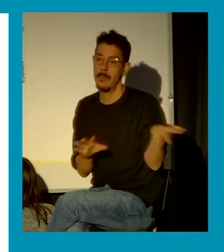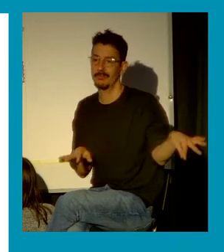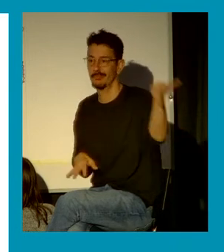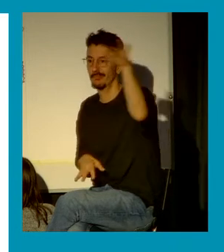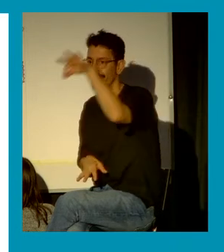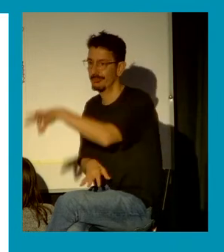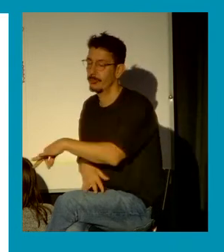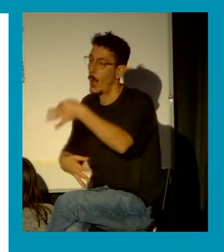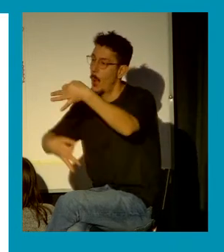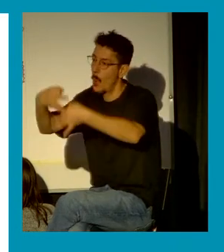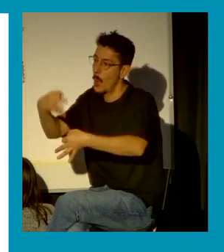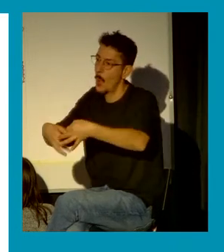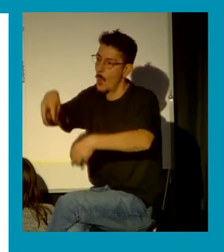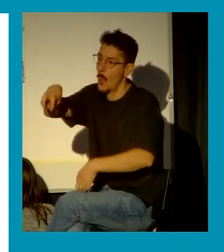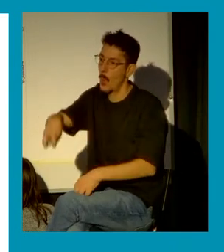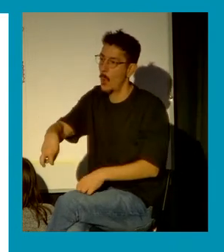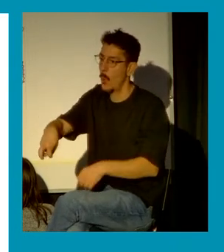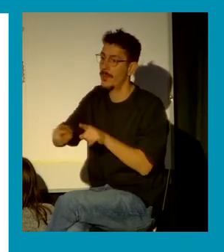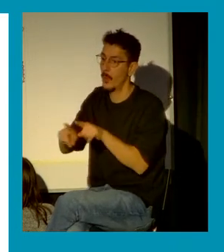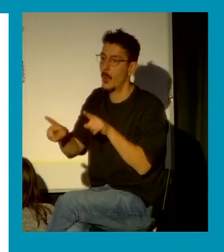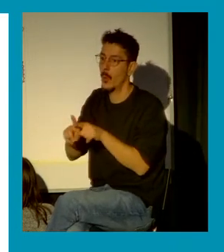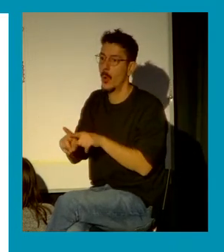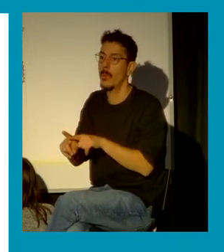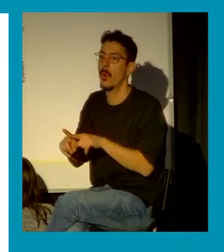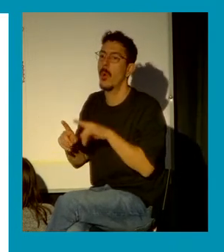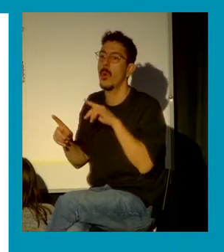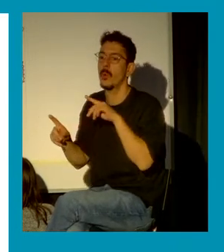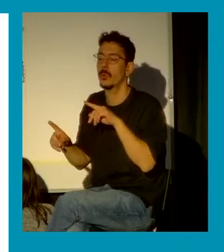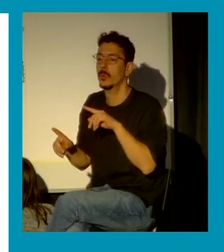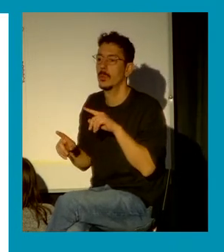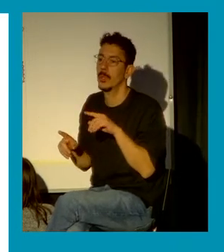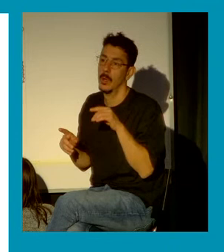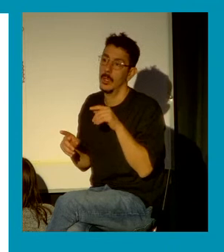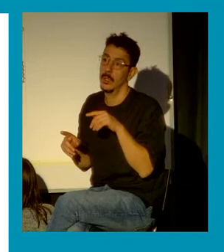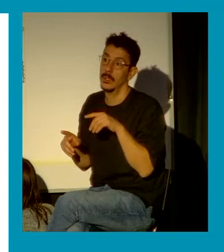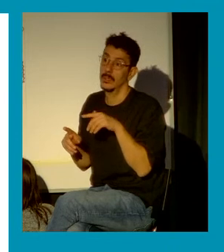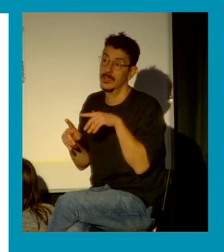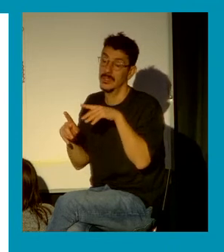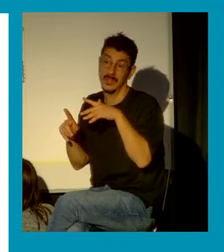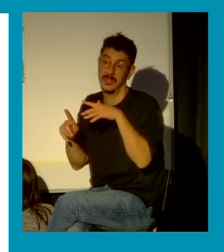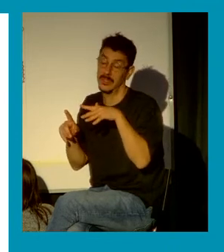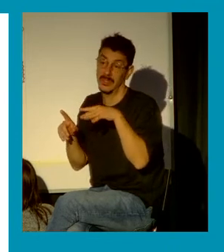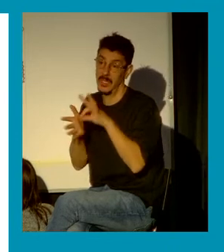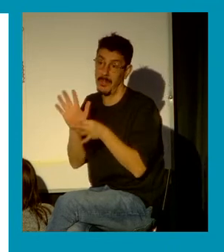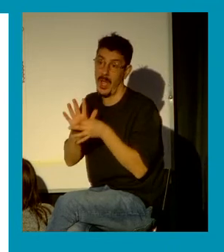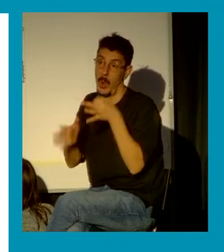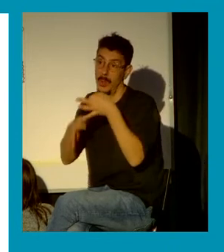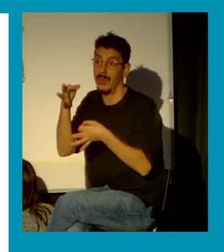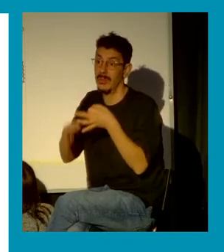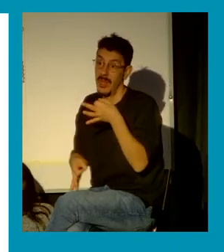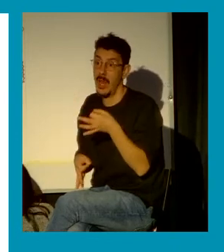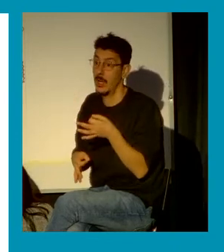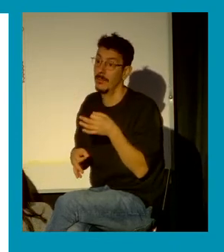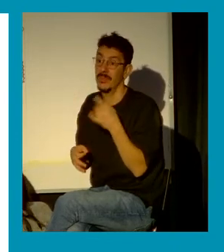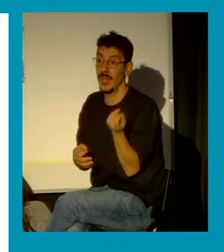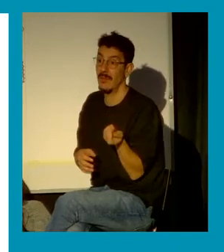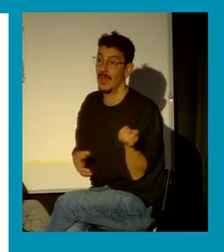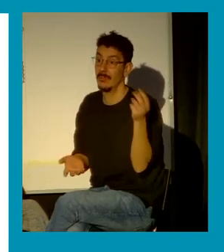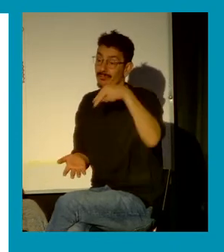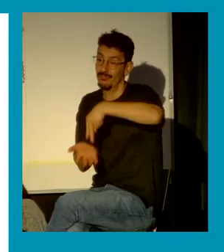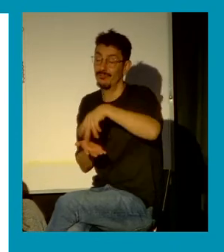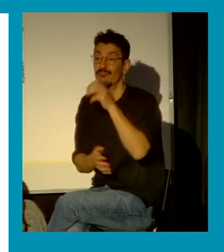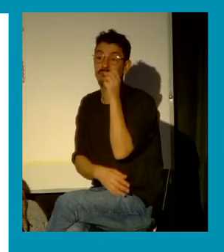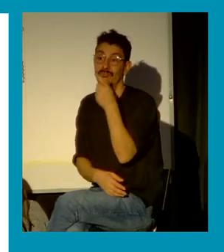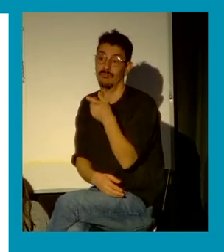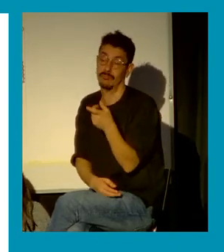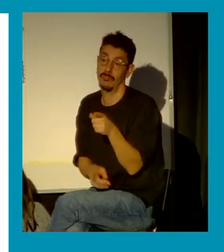algún momento del sistema judicial donde debe compararse y aquí termino con esto porque ya me he pasado de tiempo